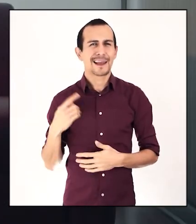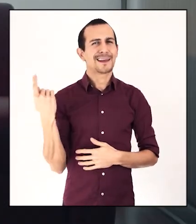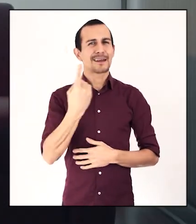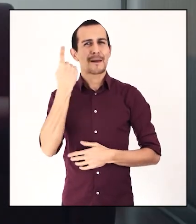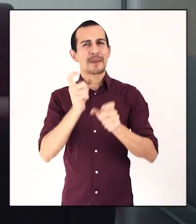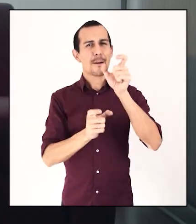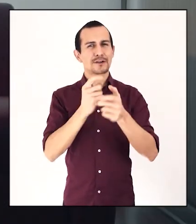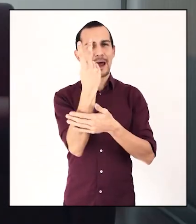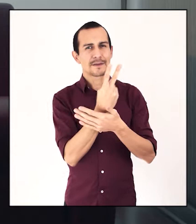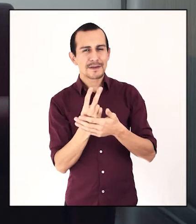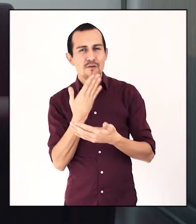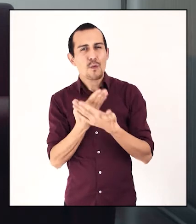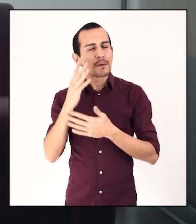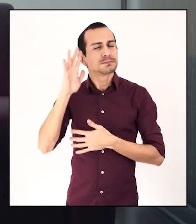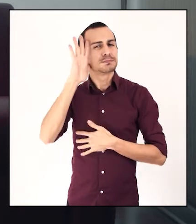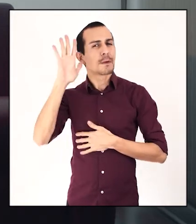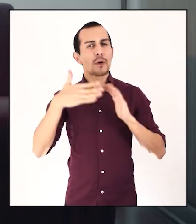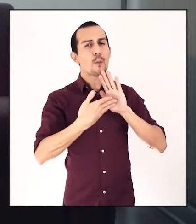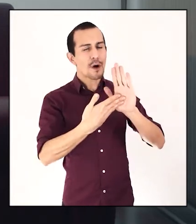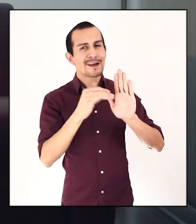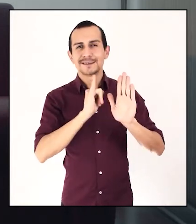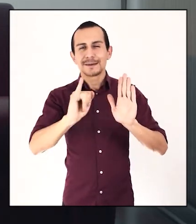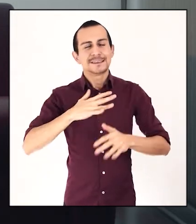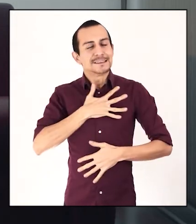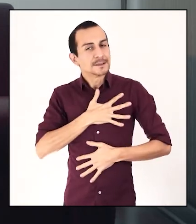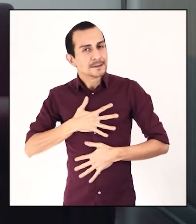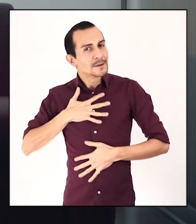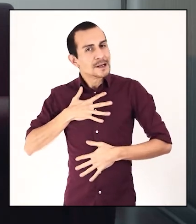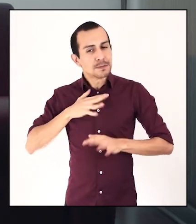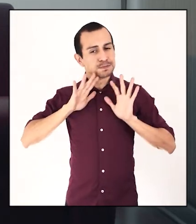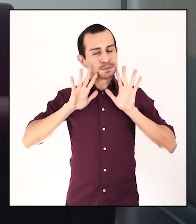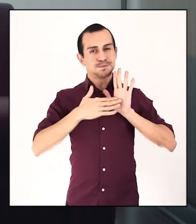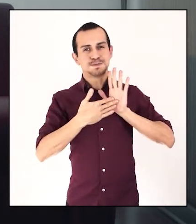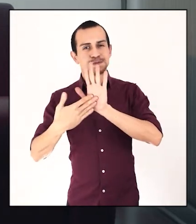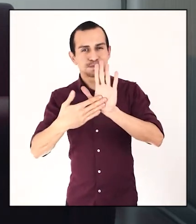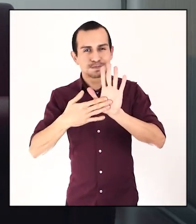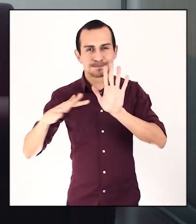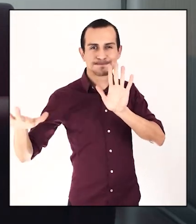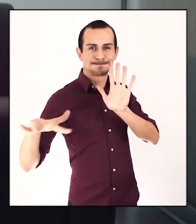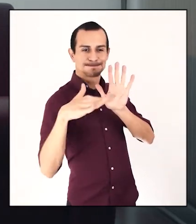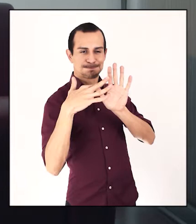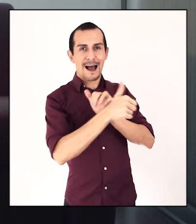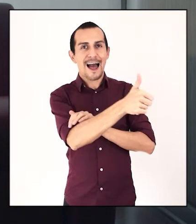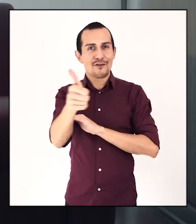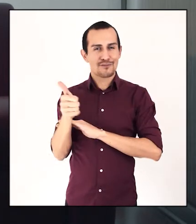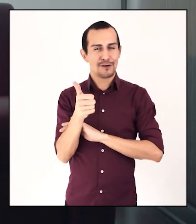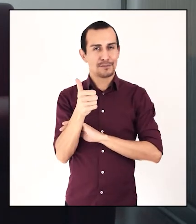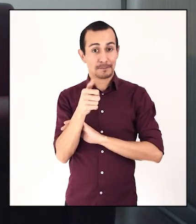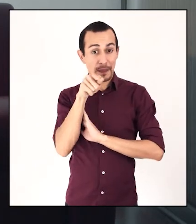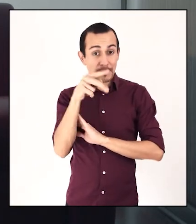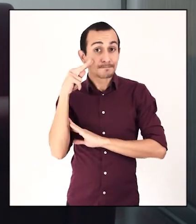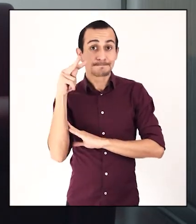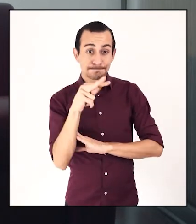En general los artistas cuando imaginamos una exposición, tenemos siempre la ambición de llegar a todo público. Desde ese